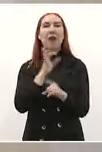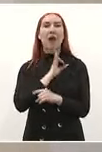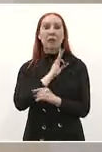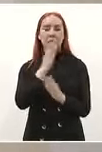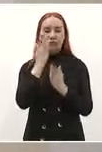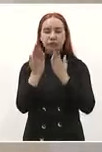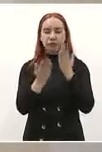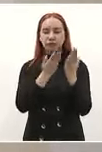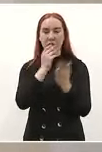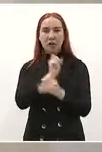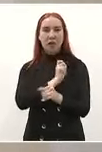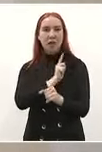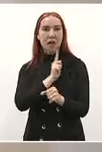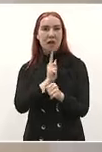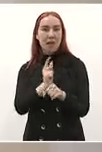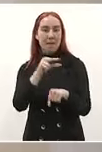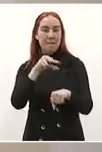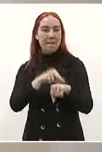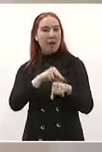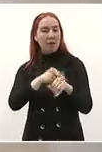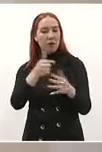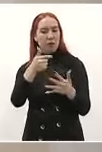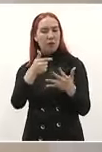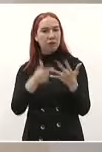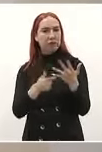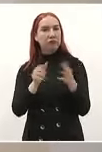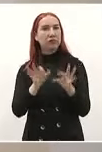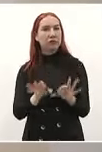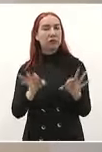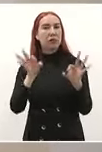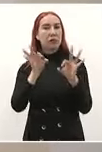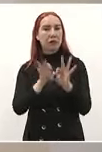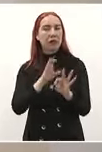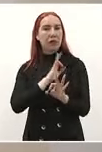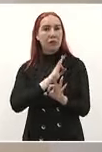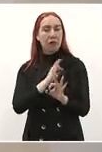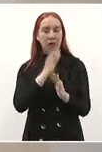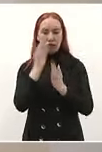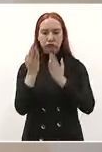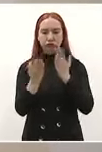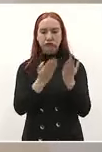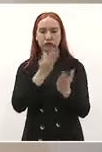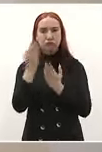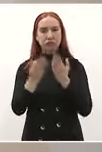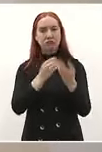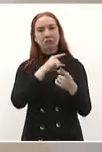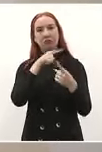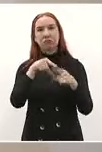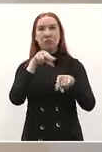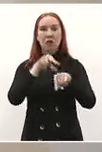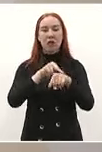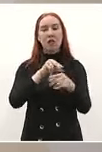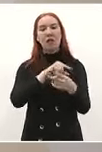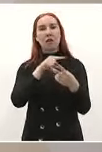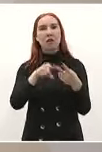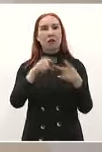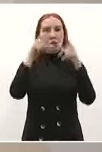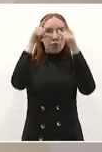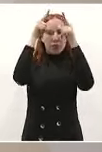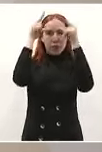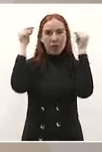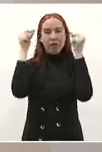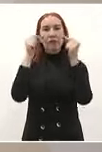al doble para tener médicos enfermeras enfermeros